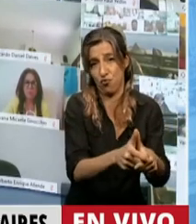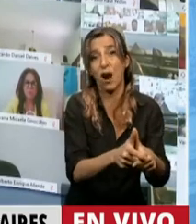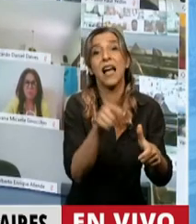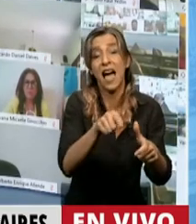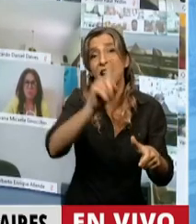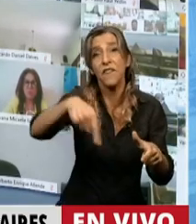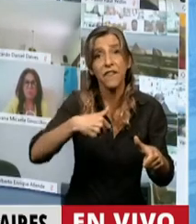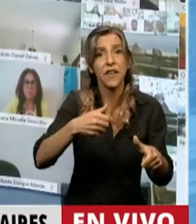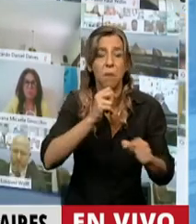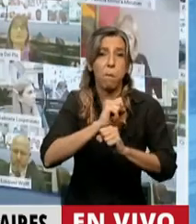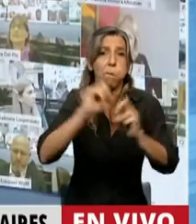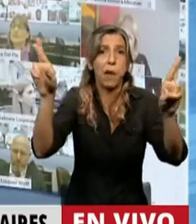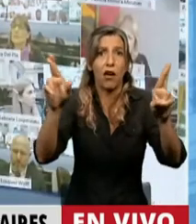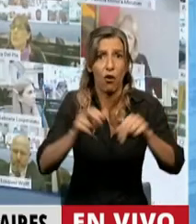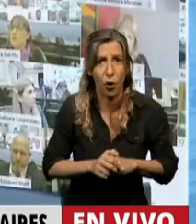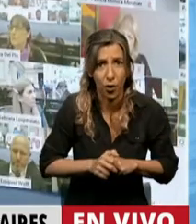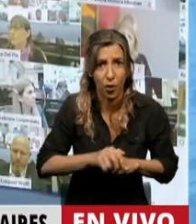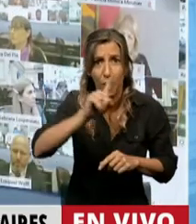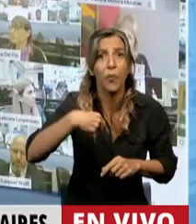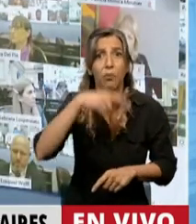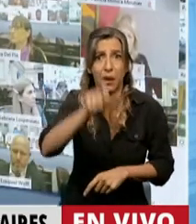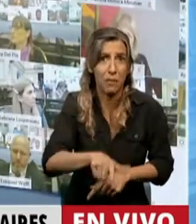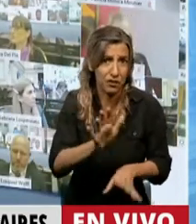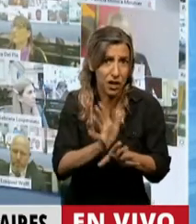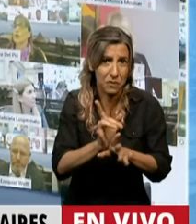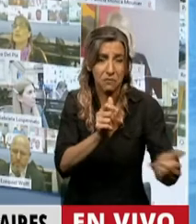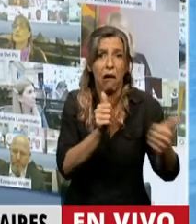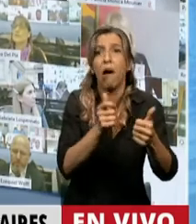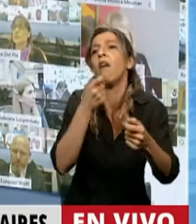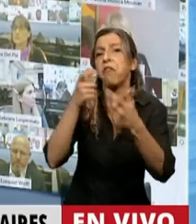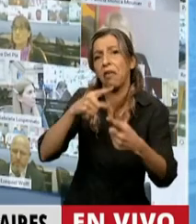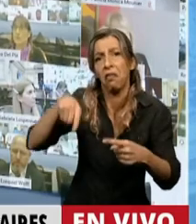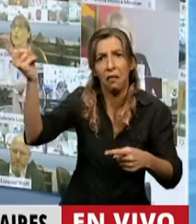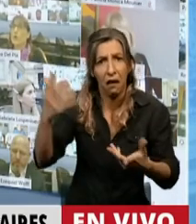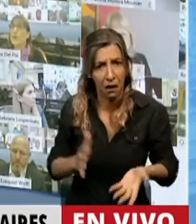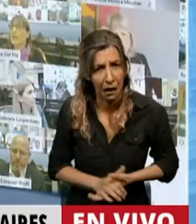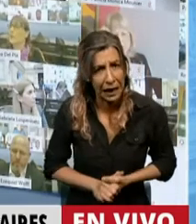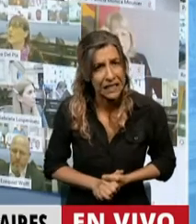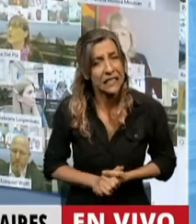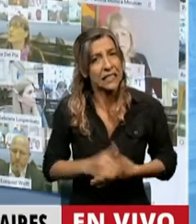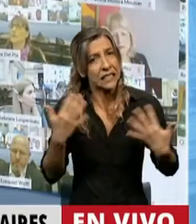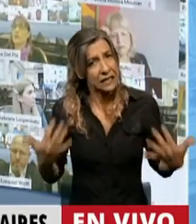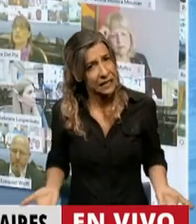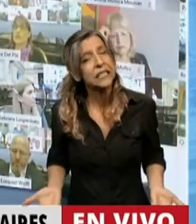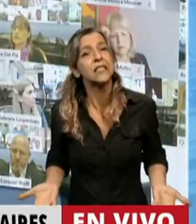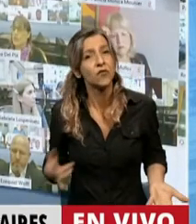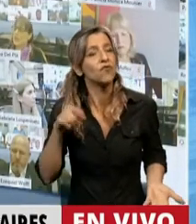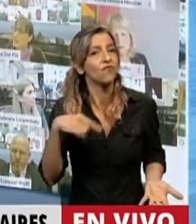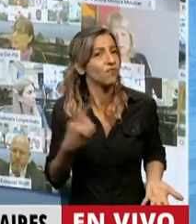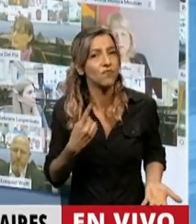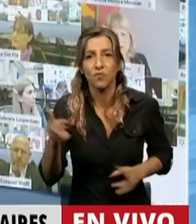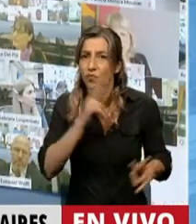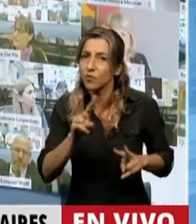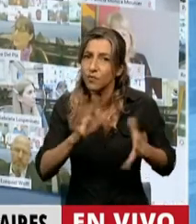personas muy profundo. Por lo tanto, urge redoblar los esfuerzos para combatirla.